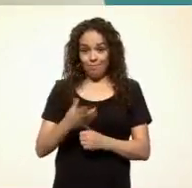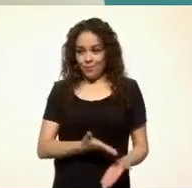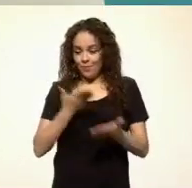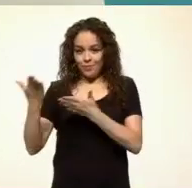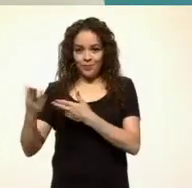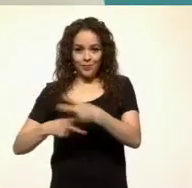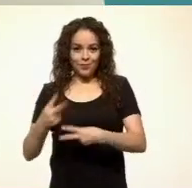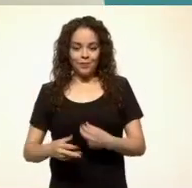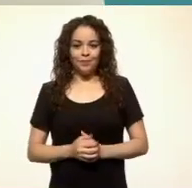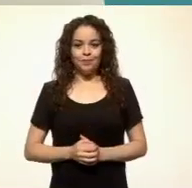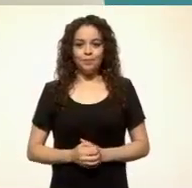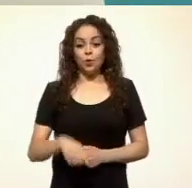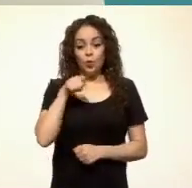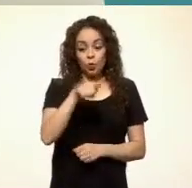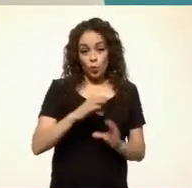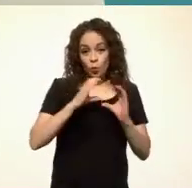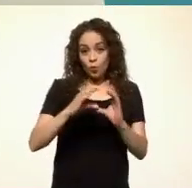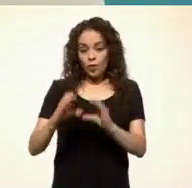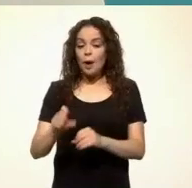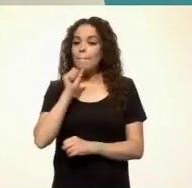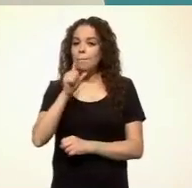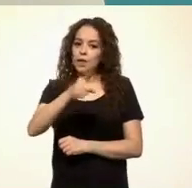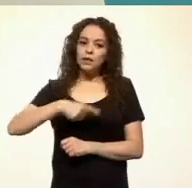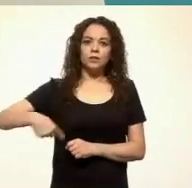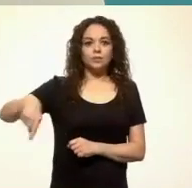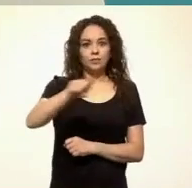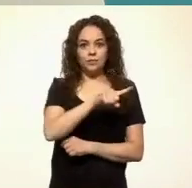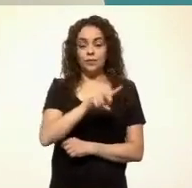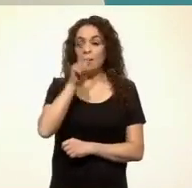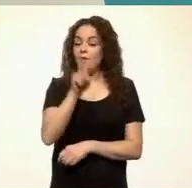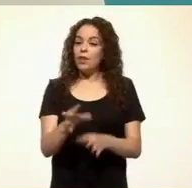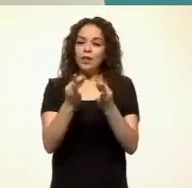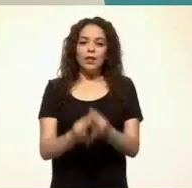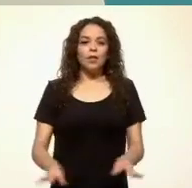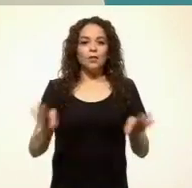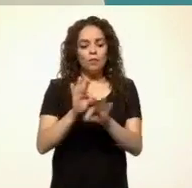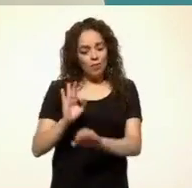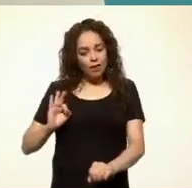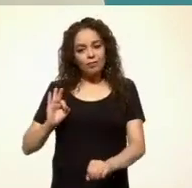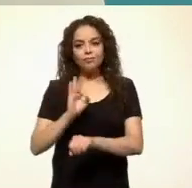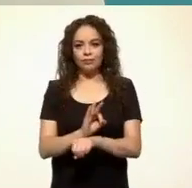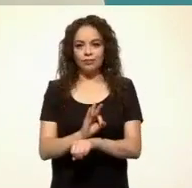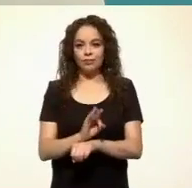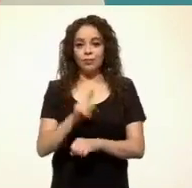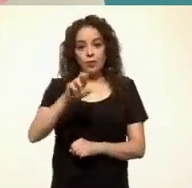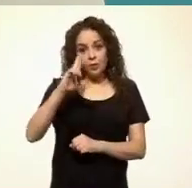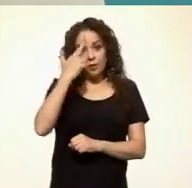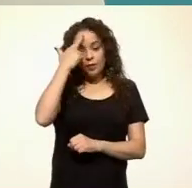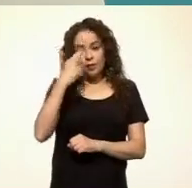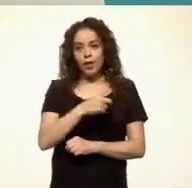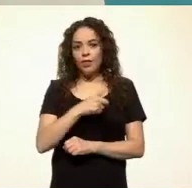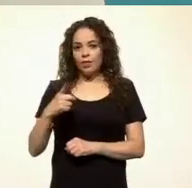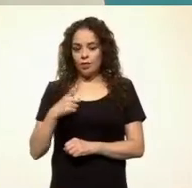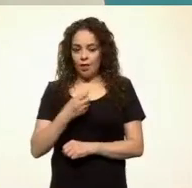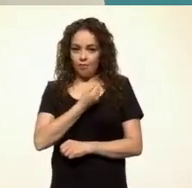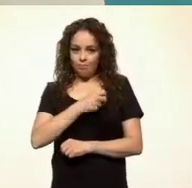Al cuidarte tú, cuidas a los demás. Es importante protegernos. Recuerda mantener la